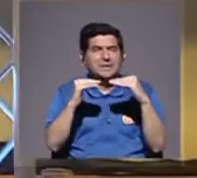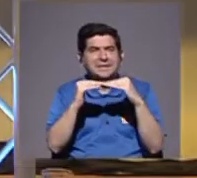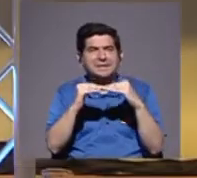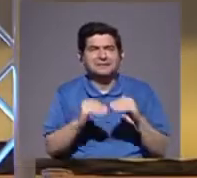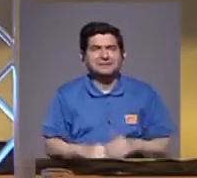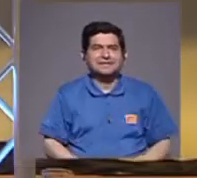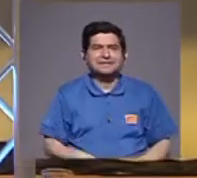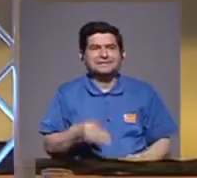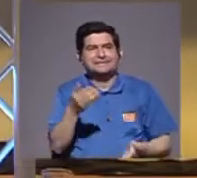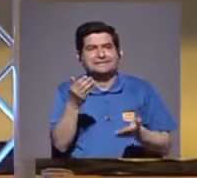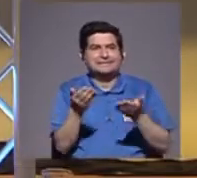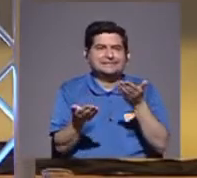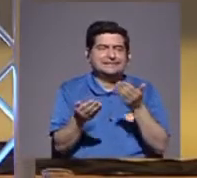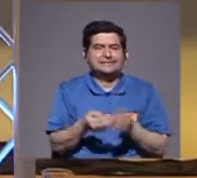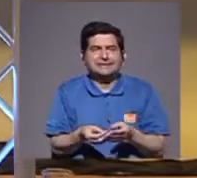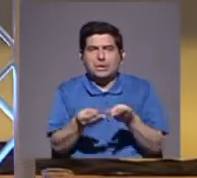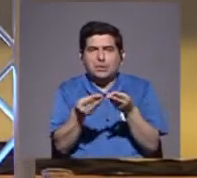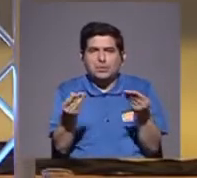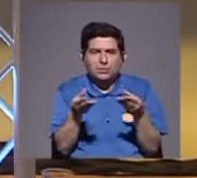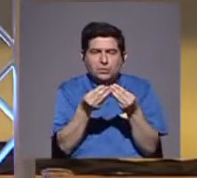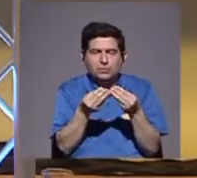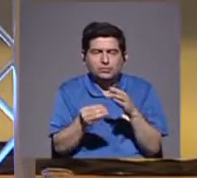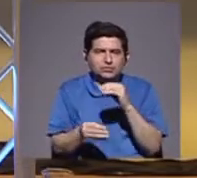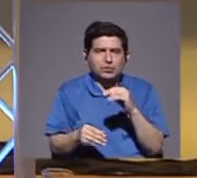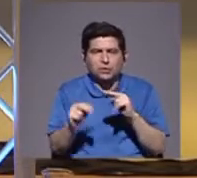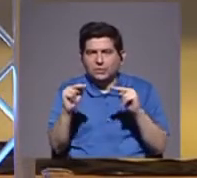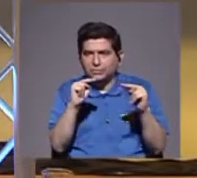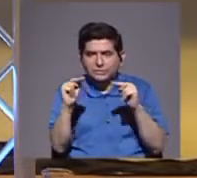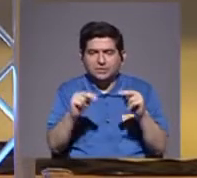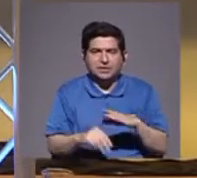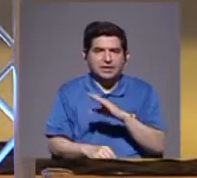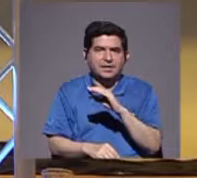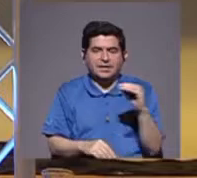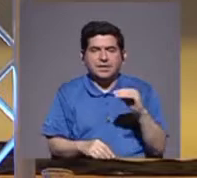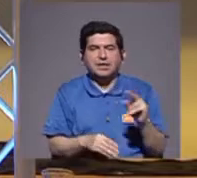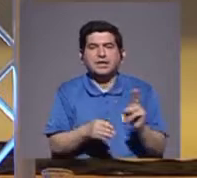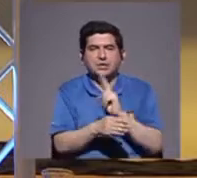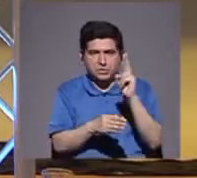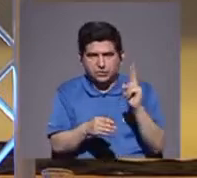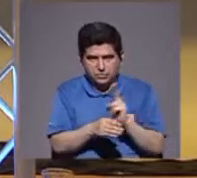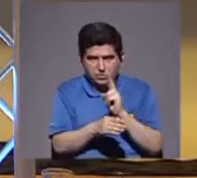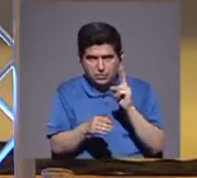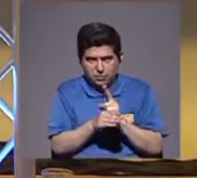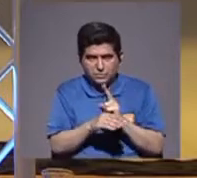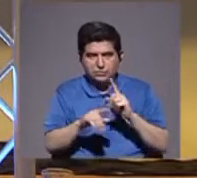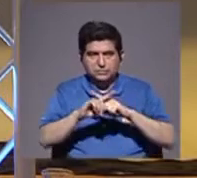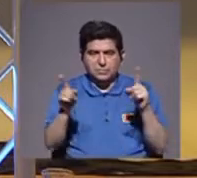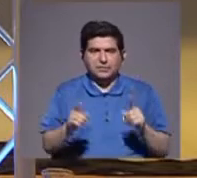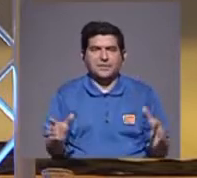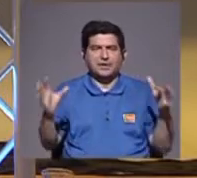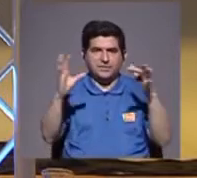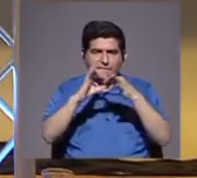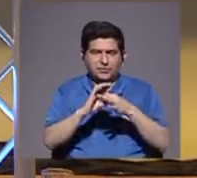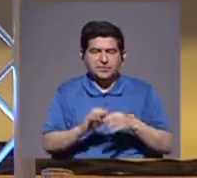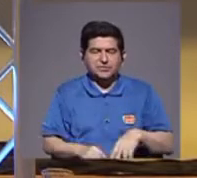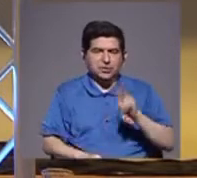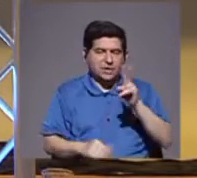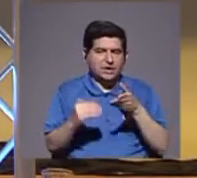nivel de producción y por supuesto algún nivel de consumo, pero respecto a esos dos